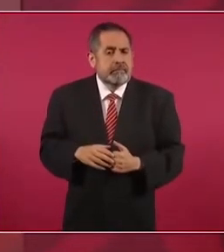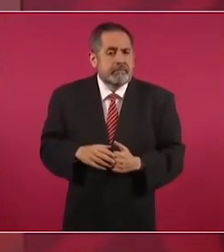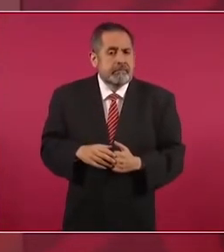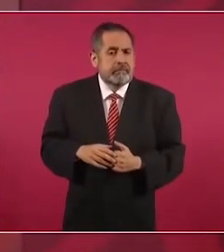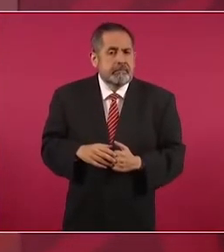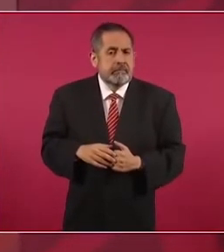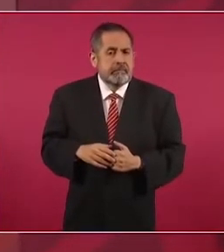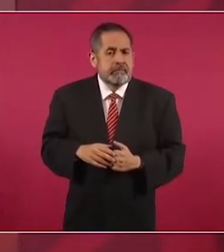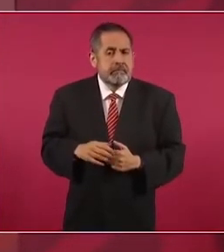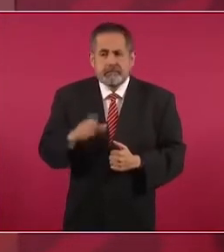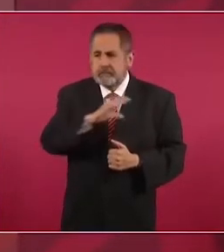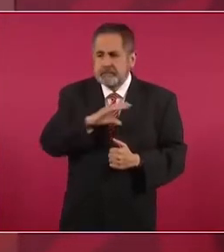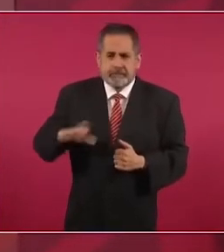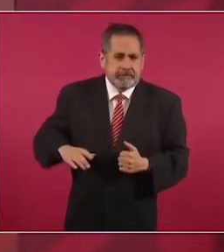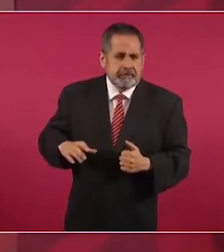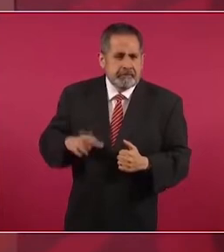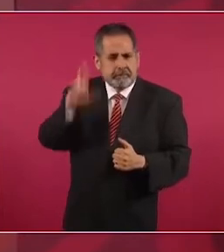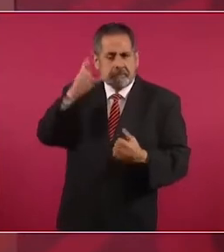candidatos hay